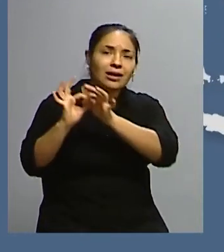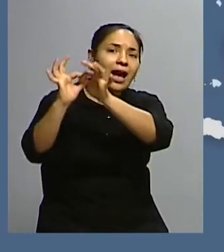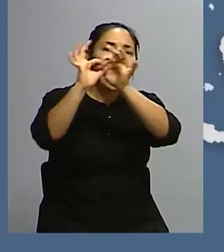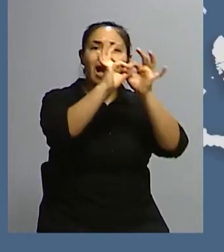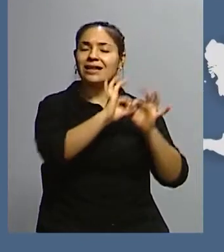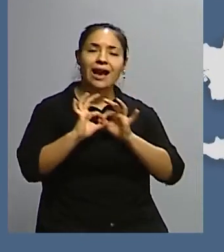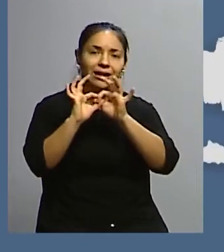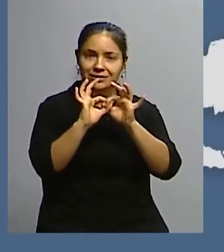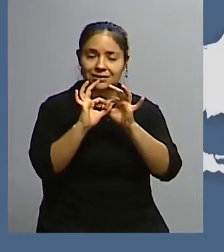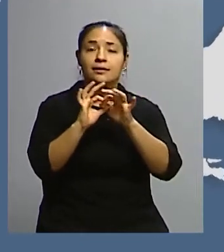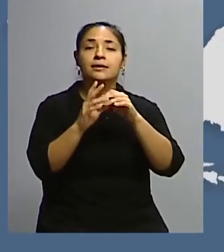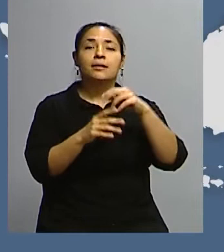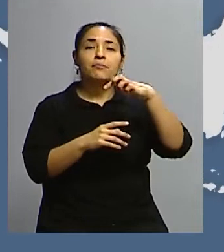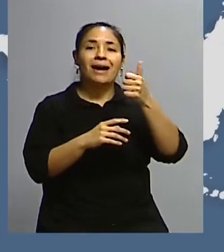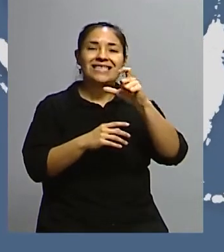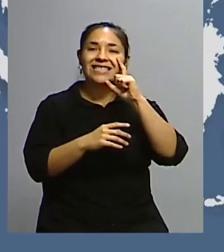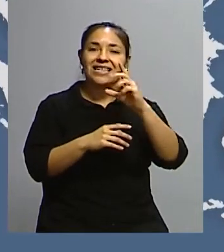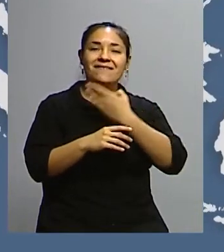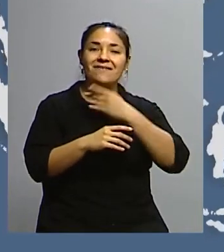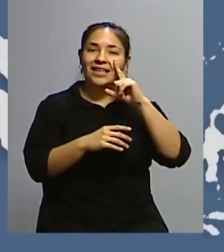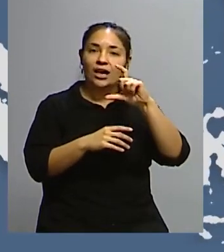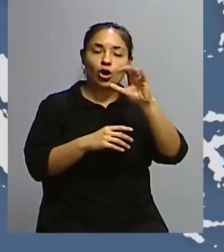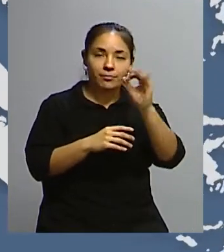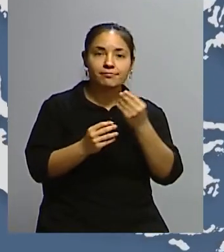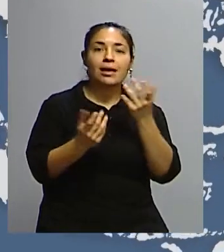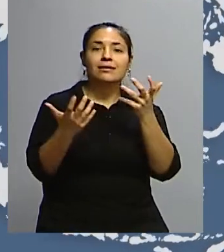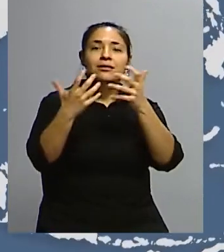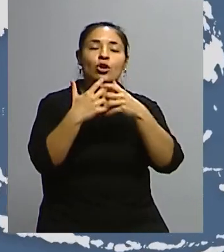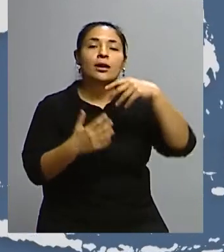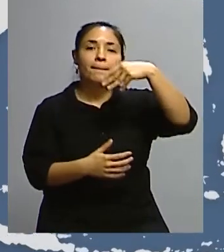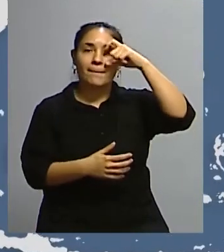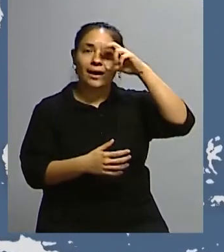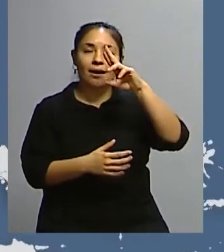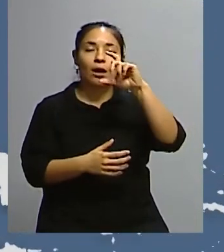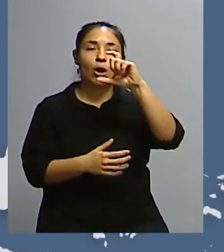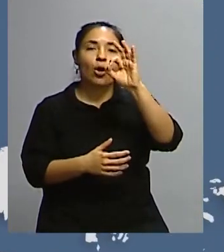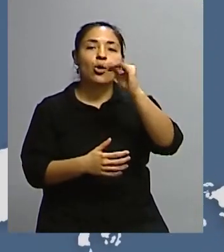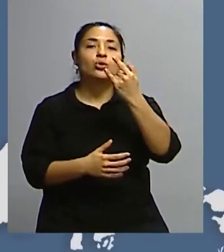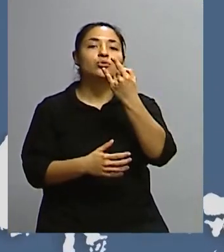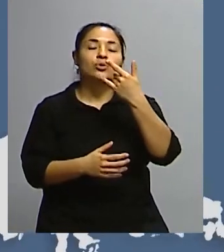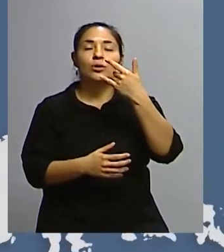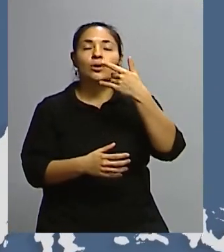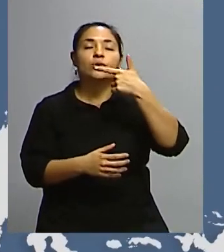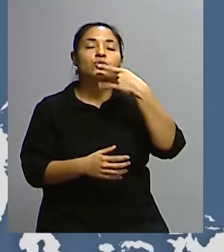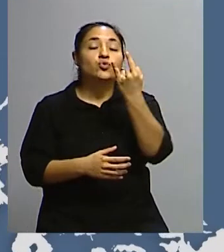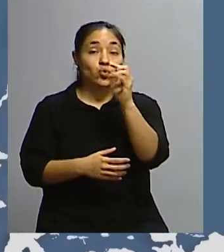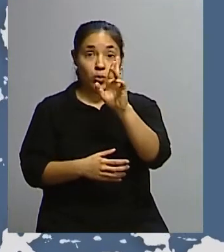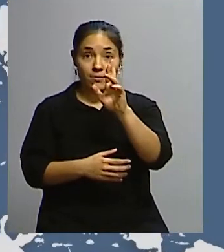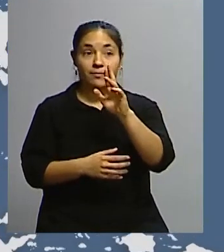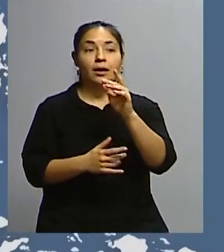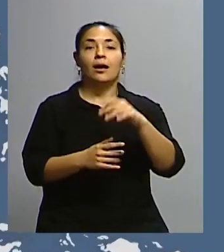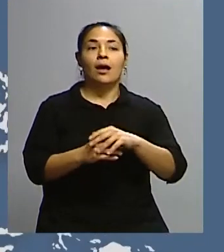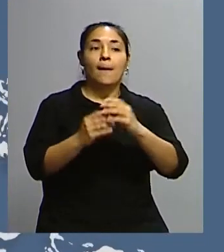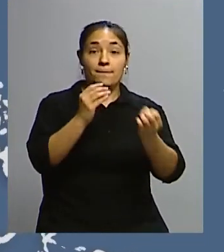justamente en una convergencia con Mercosur, debido a que la alianza, se dice, es la octava